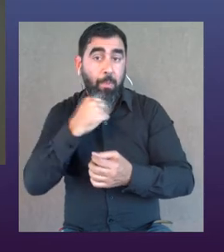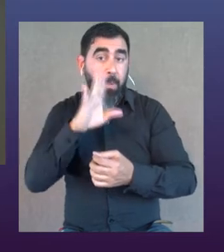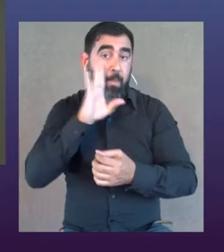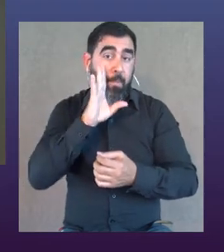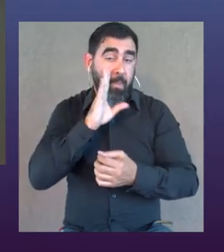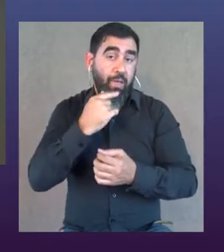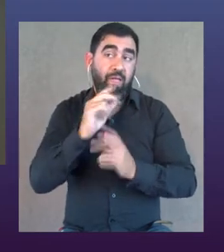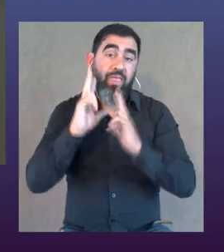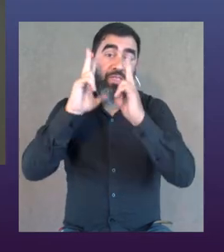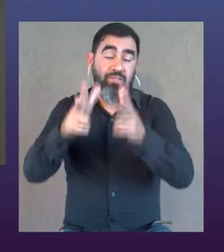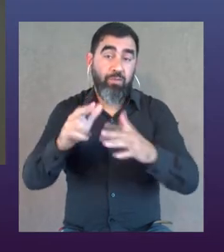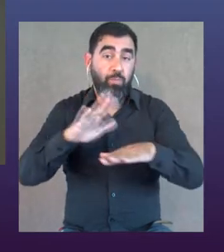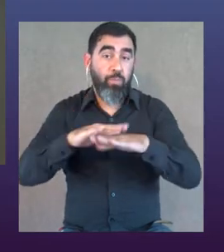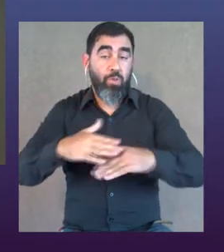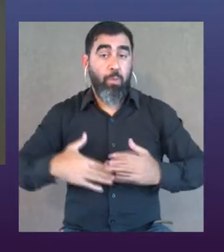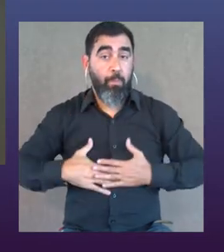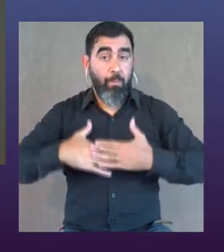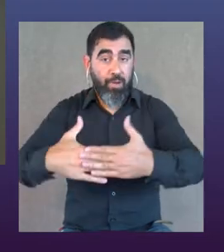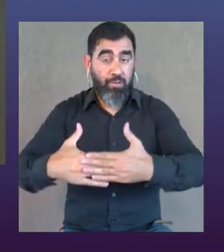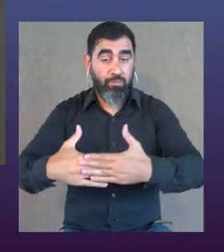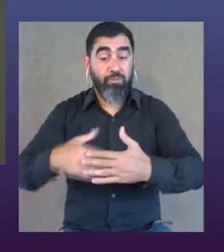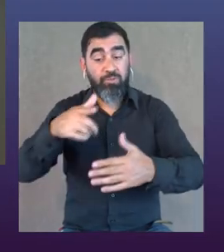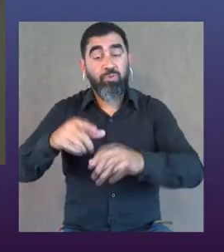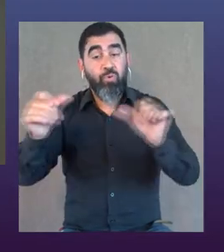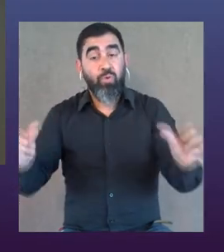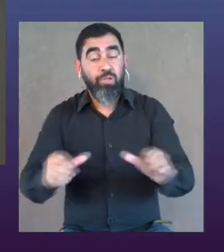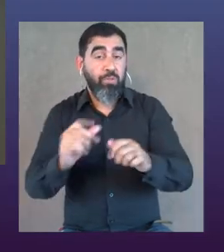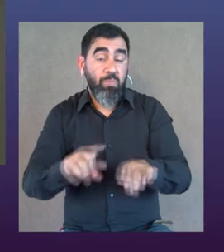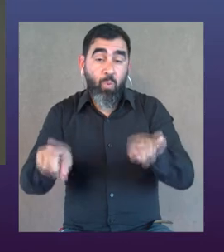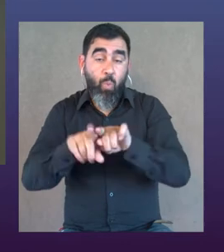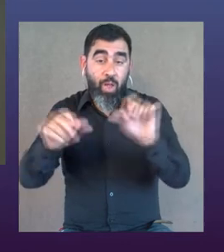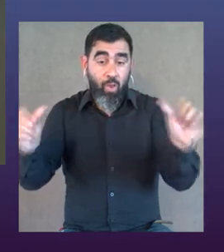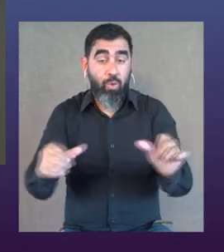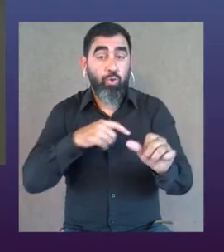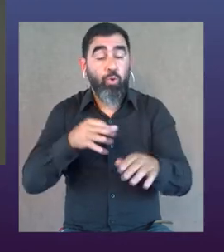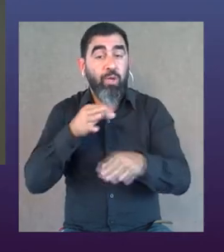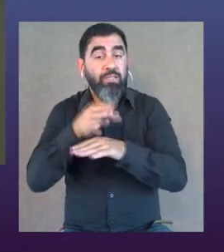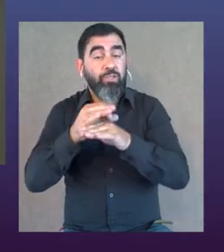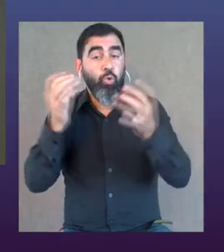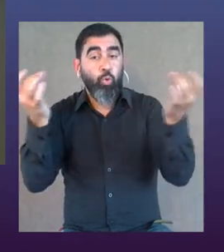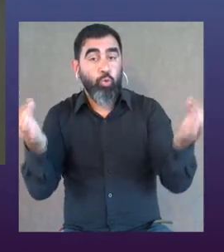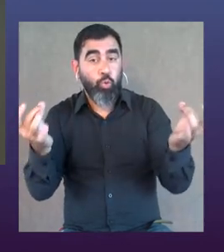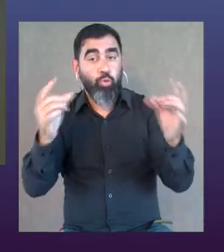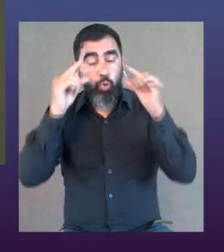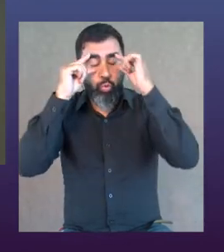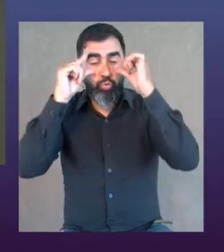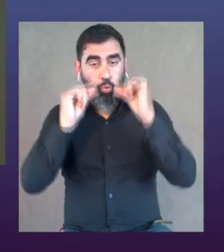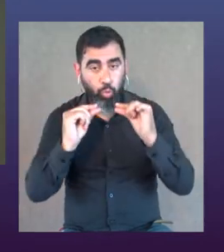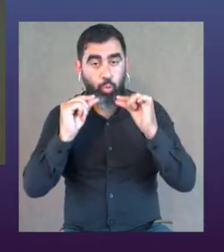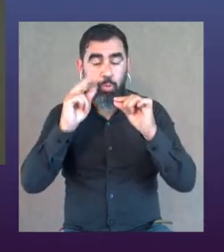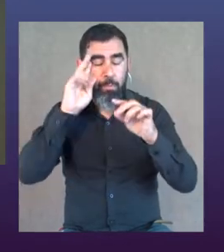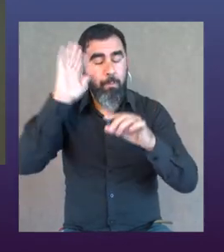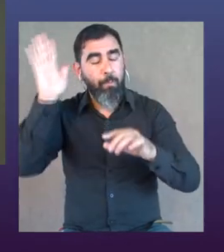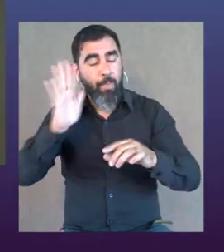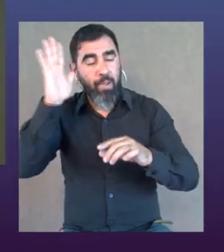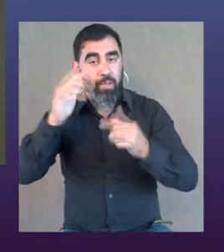de síndrome de Down a unos padres en el embarazo. Y bueno, hice un poco lo que hago con ellos, yo soy instructora de yoga, les hago